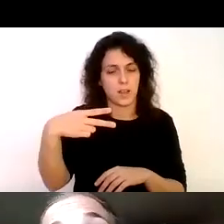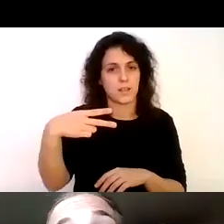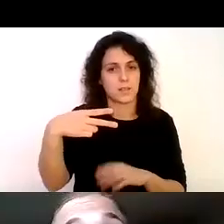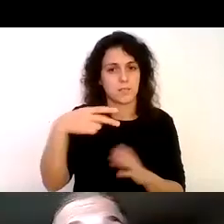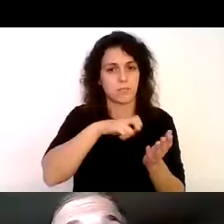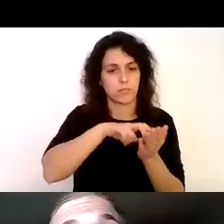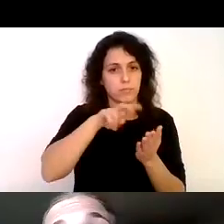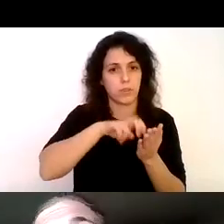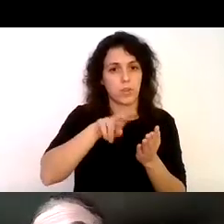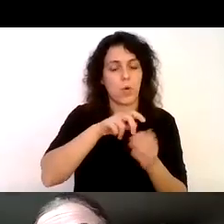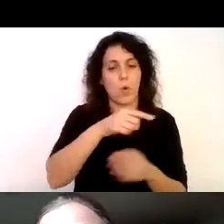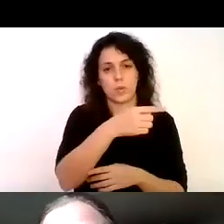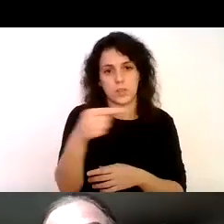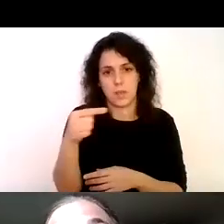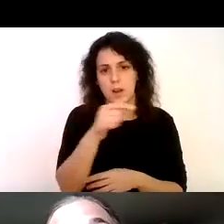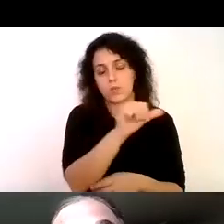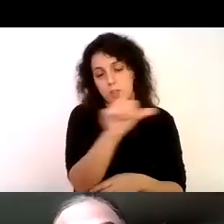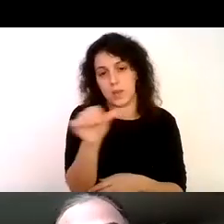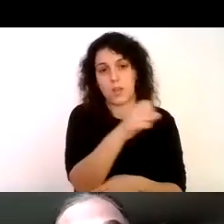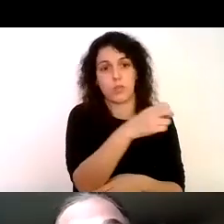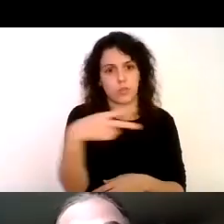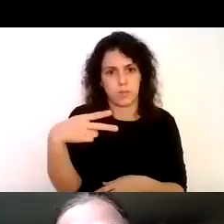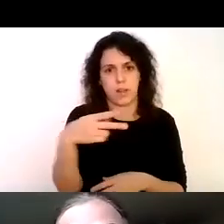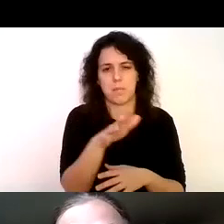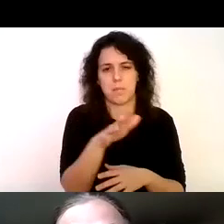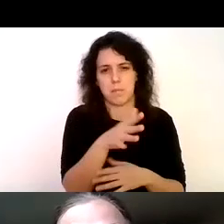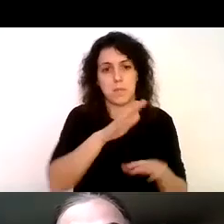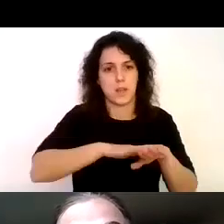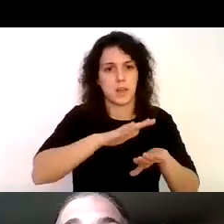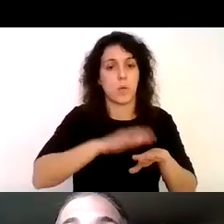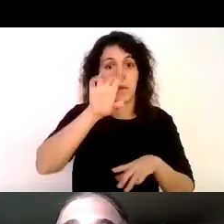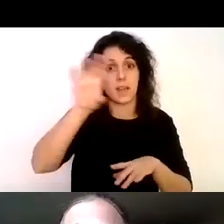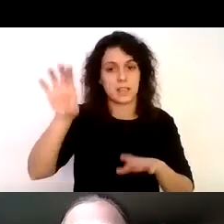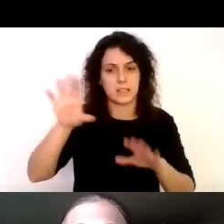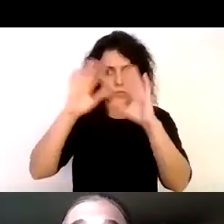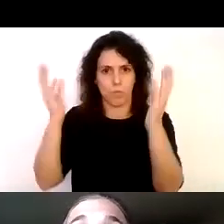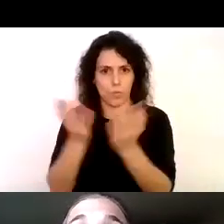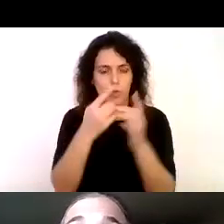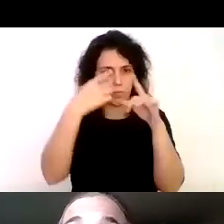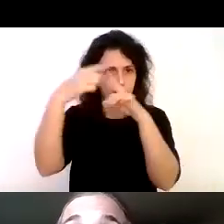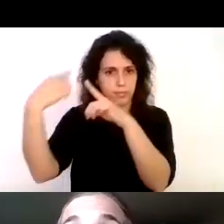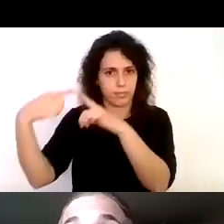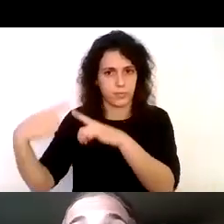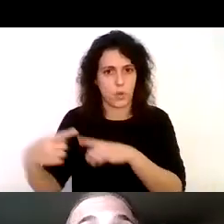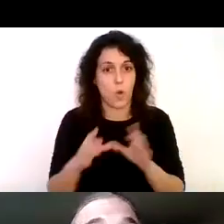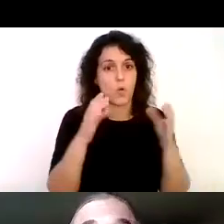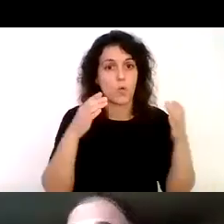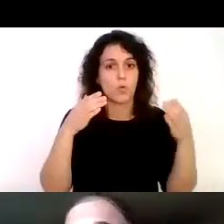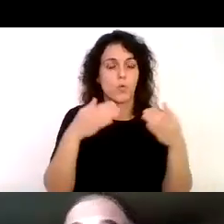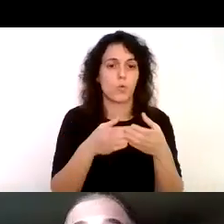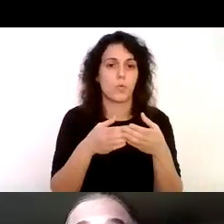a dos semanas como mínimo en distintos países del mundo con grupos de